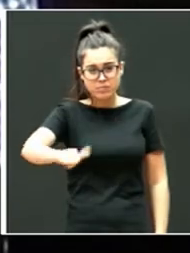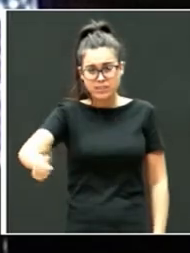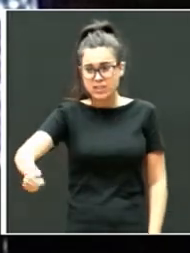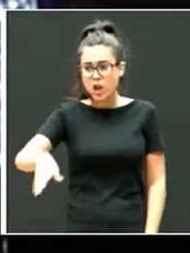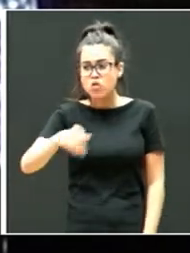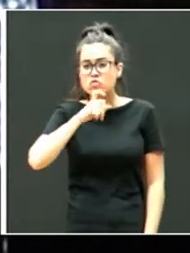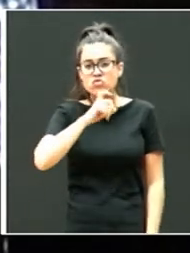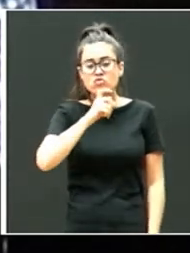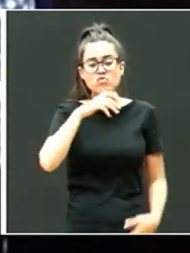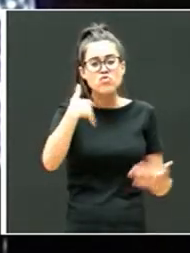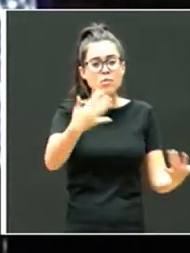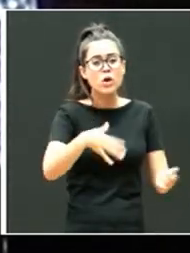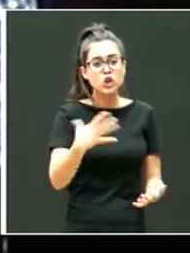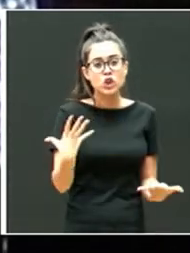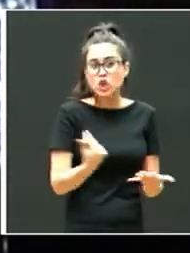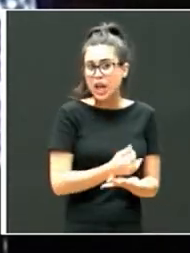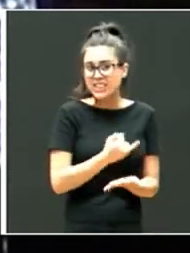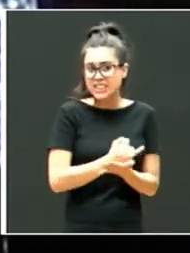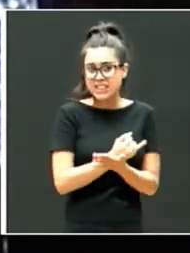Todas.